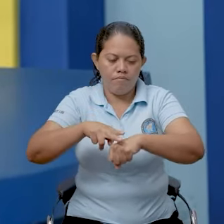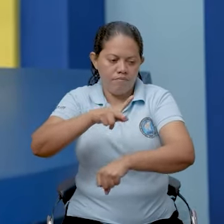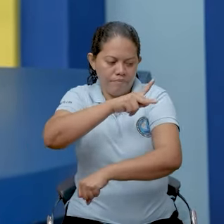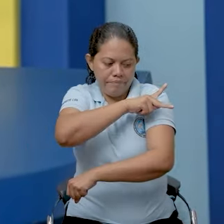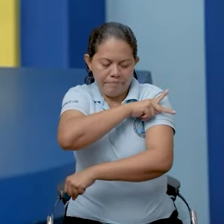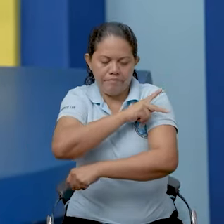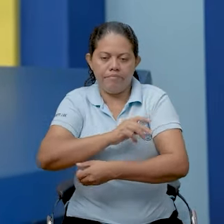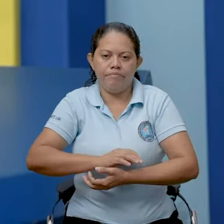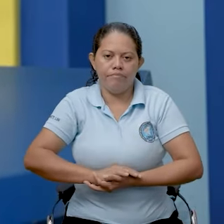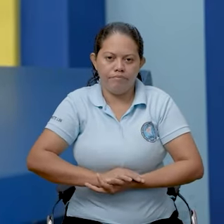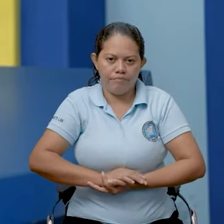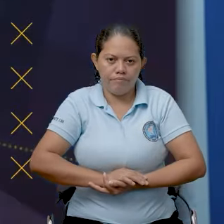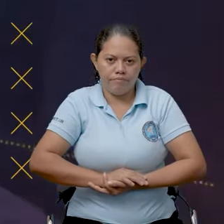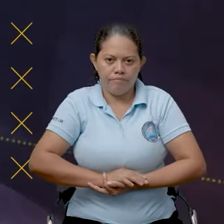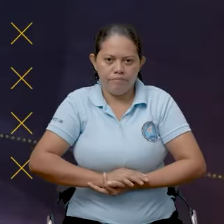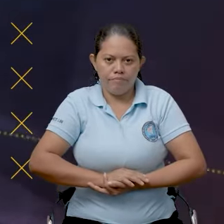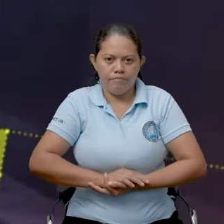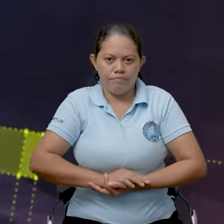Nacional.